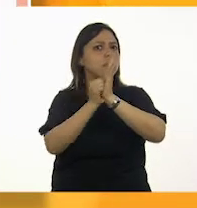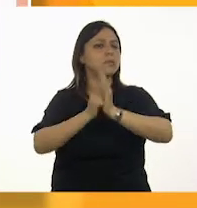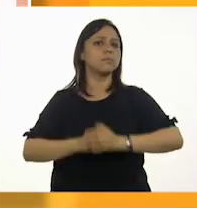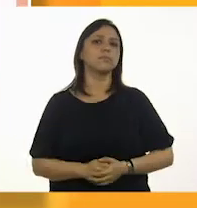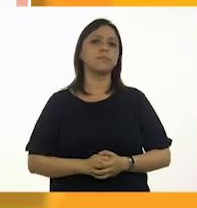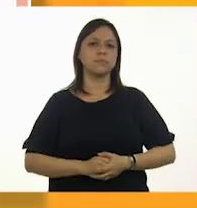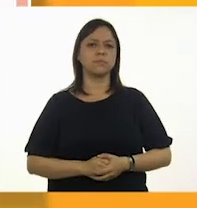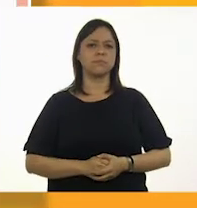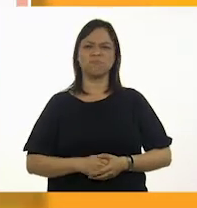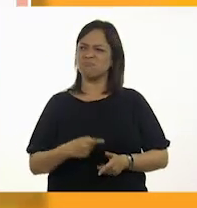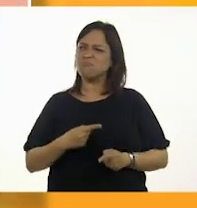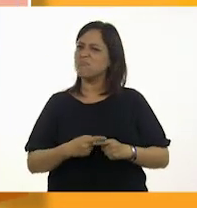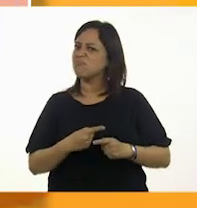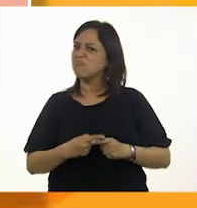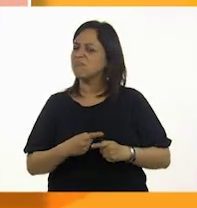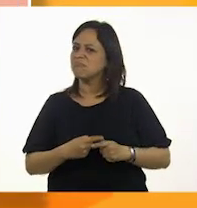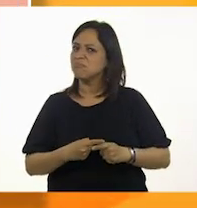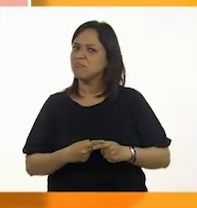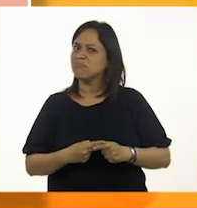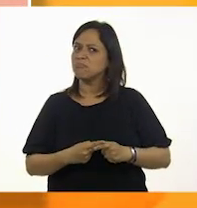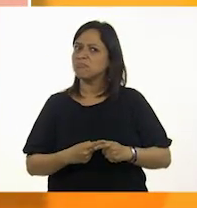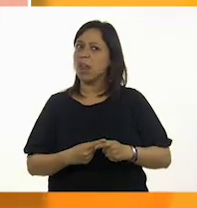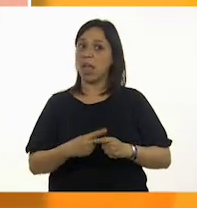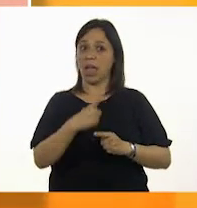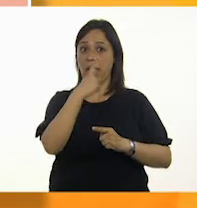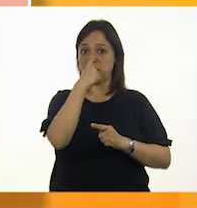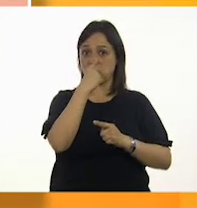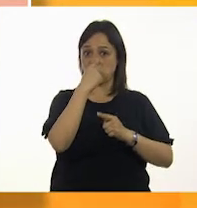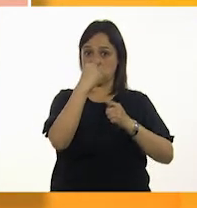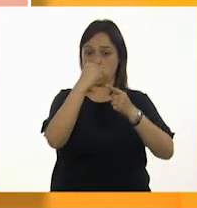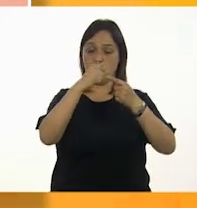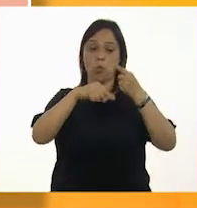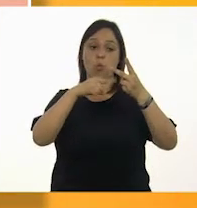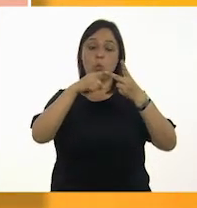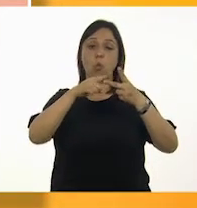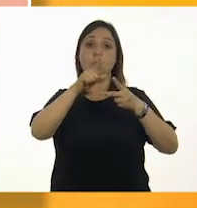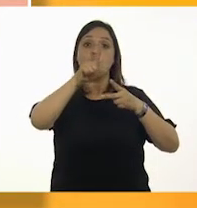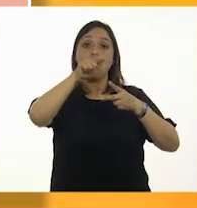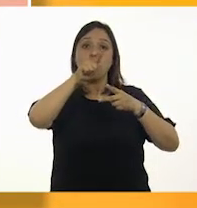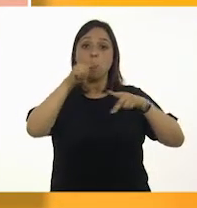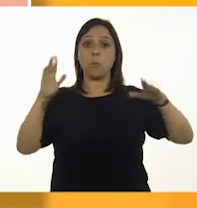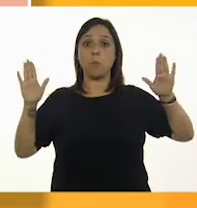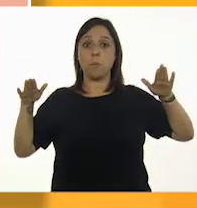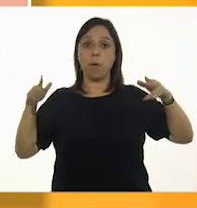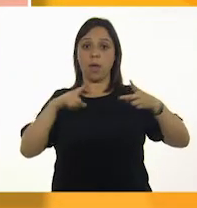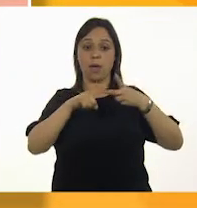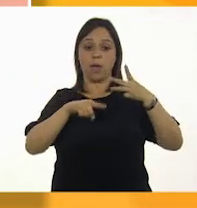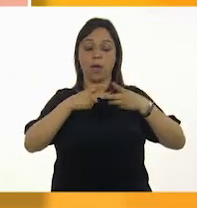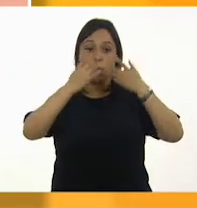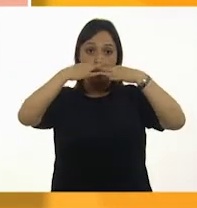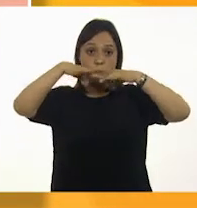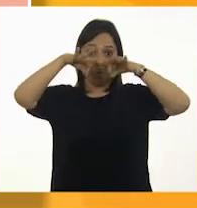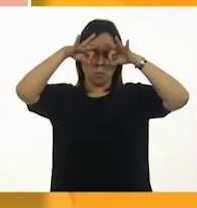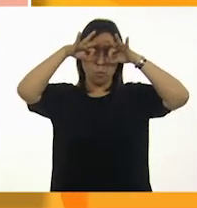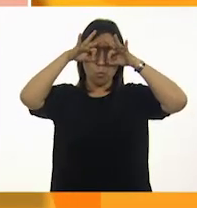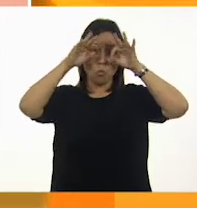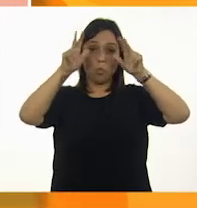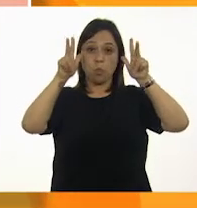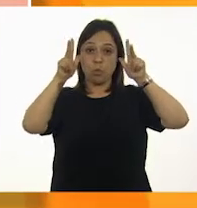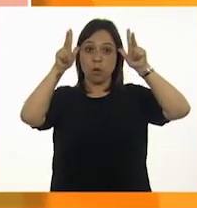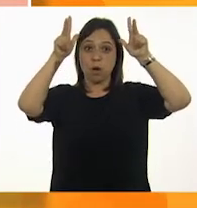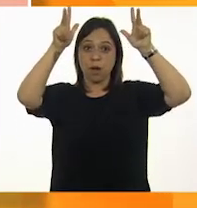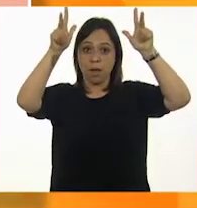¿Quién será? Son el zorro, el pájaro, el búho, el reno, el ciervo,